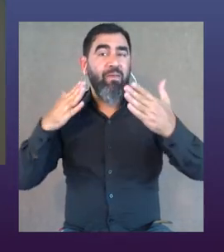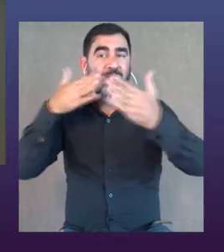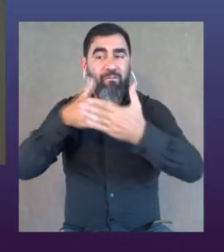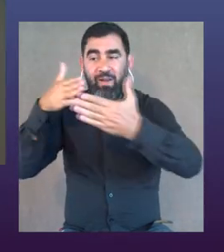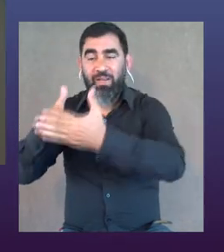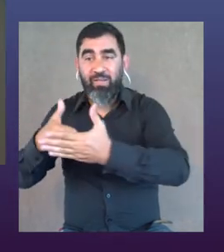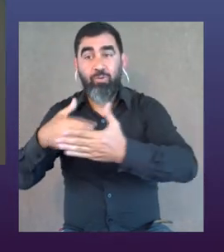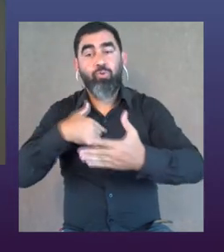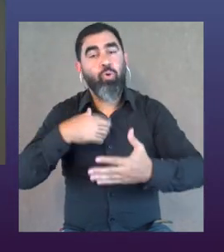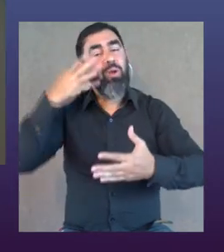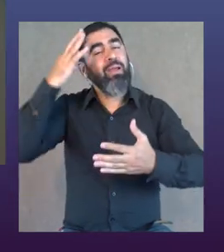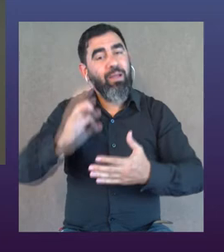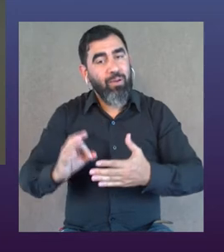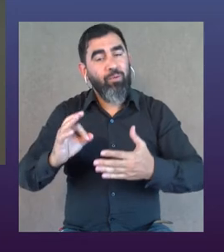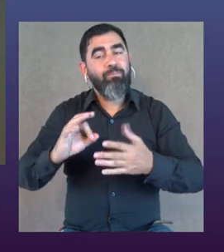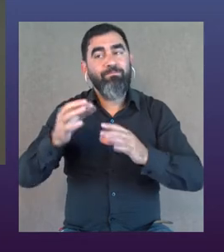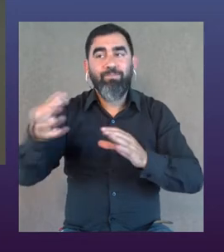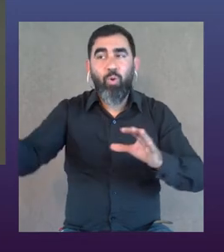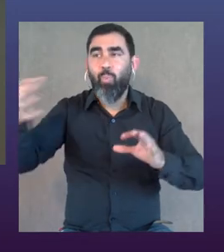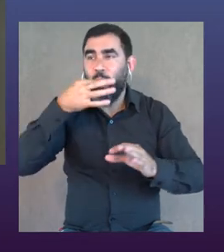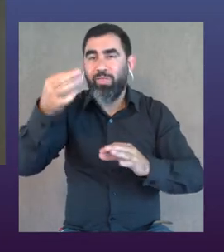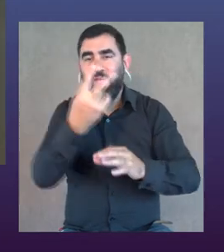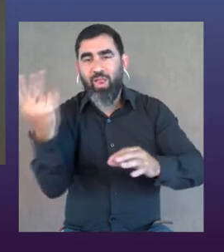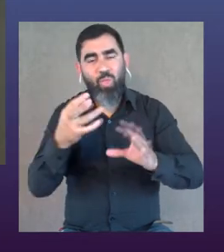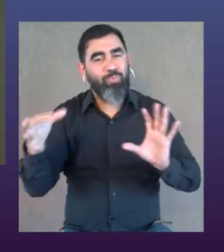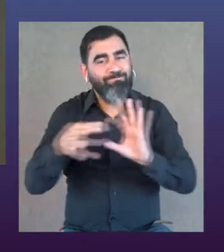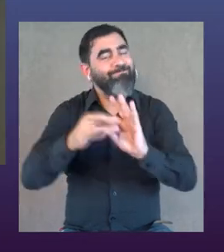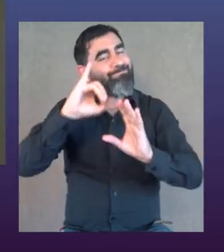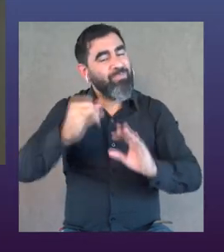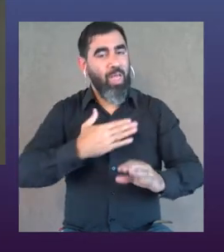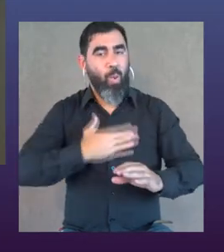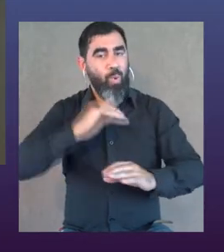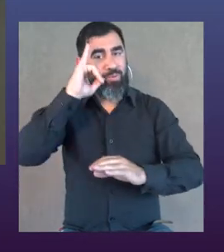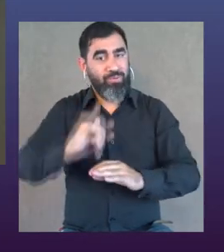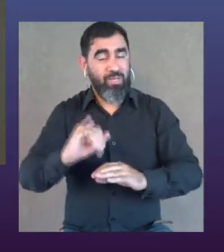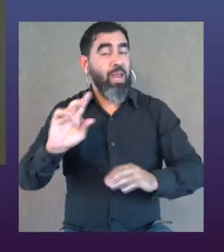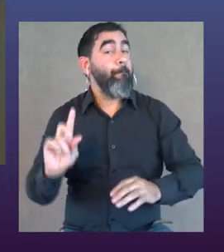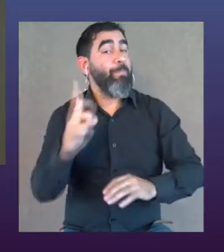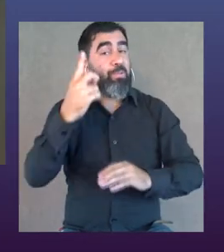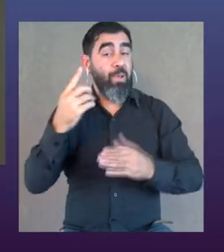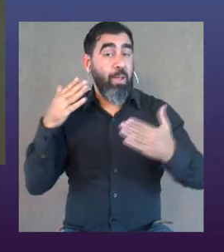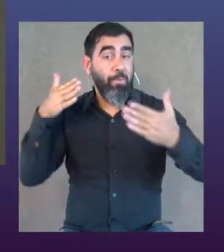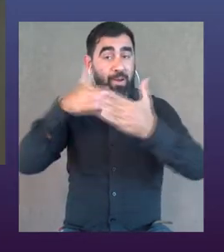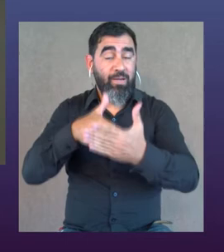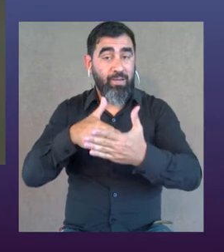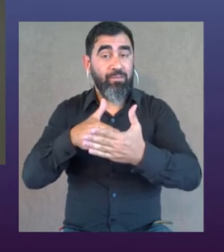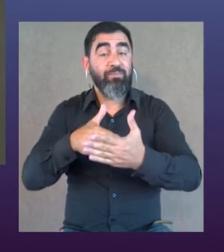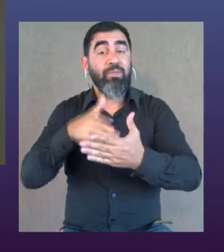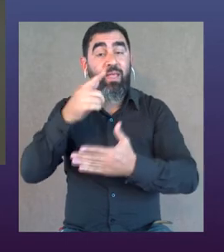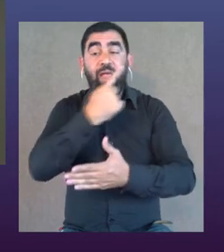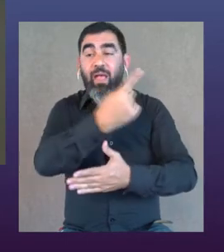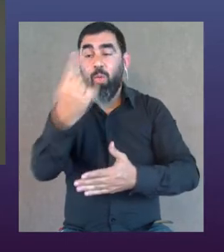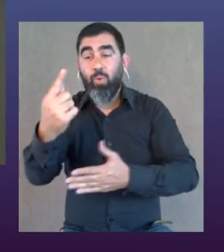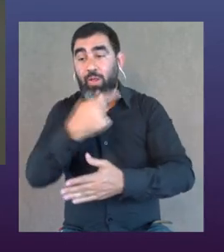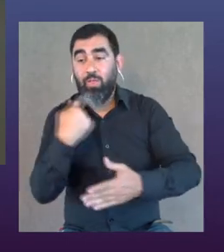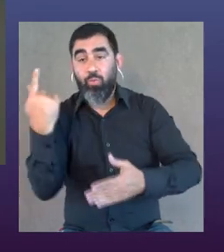En relación a la barrera, yo realmente creo, adhiero a lo que dijeron tanto Inés como Lucía, yo creo que la principal barrera